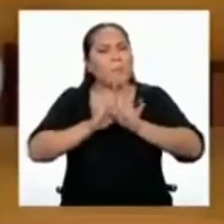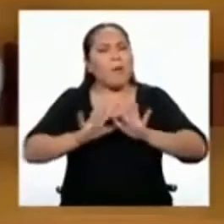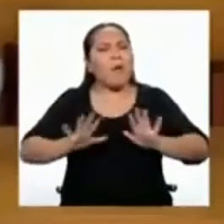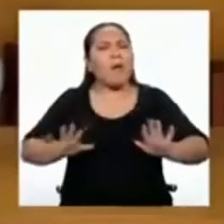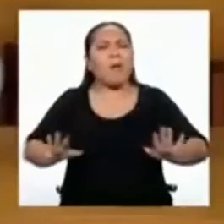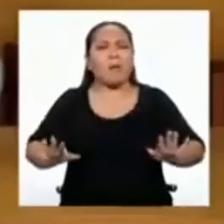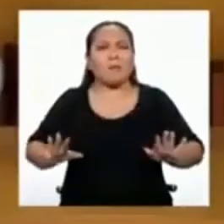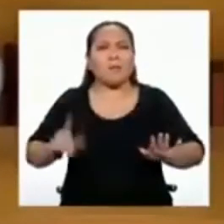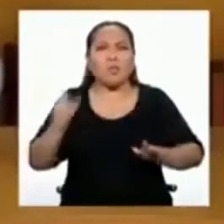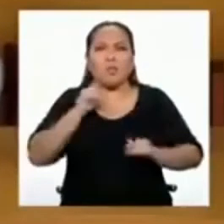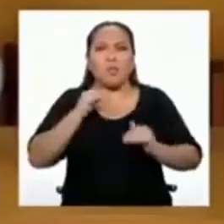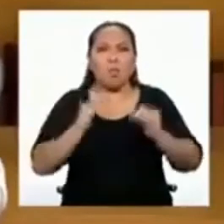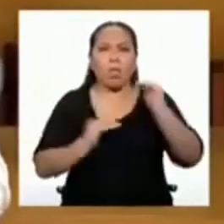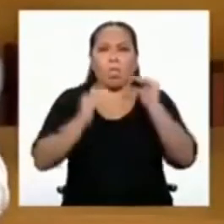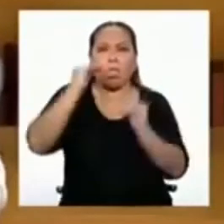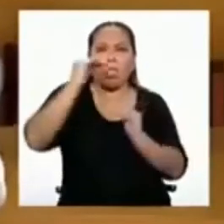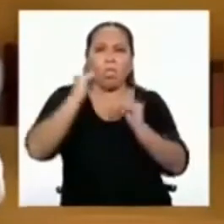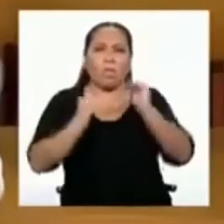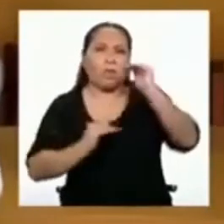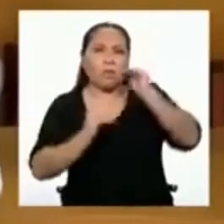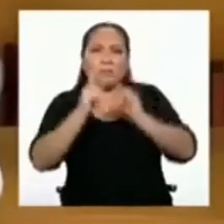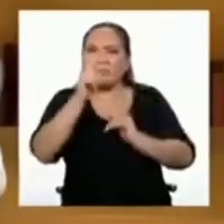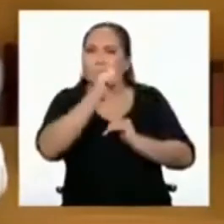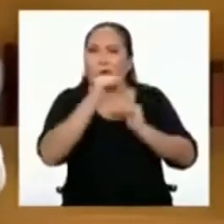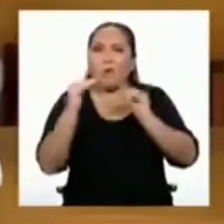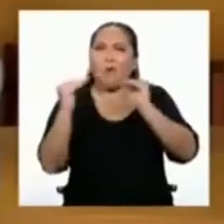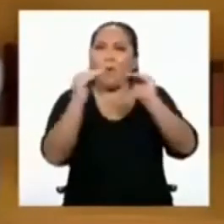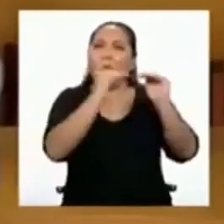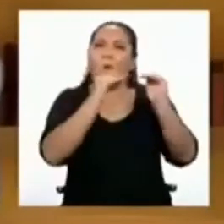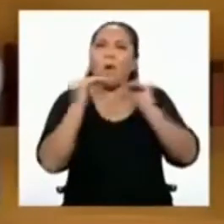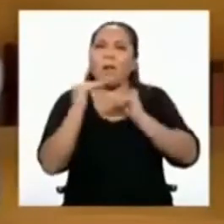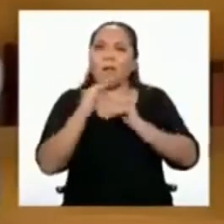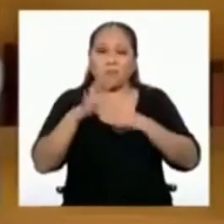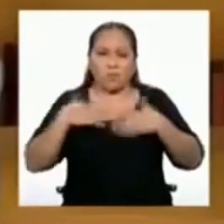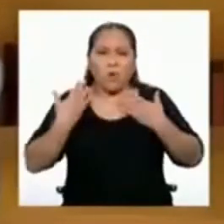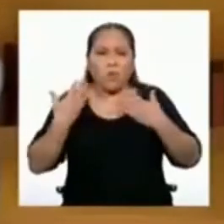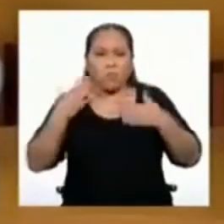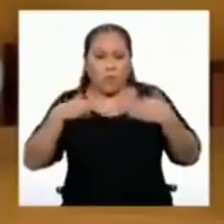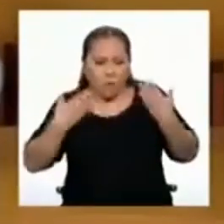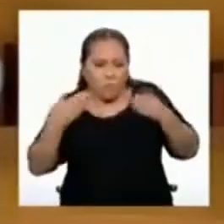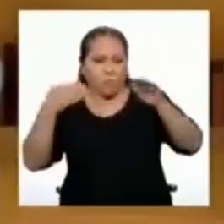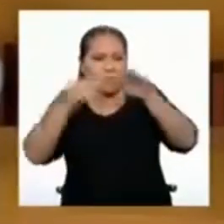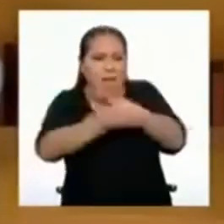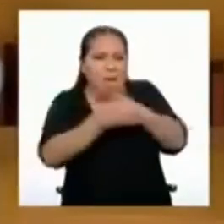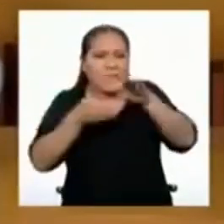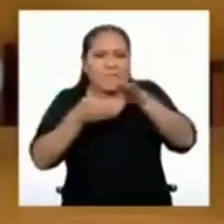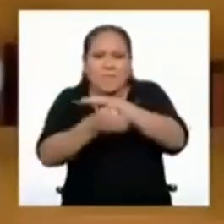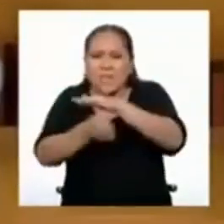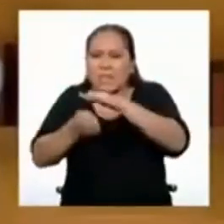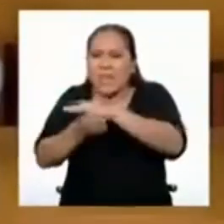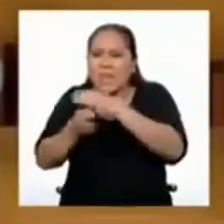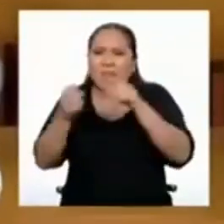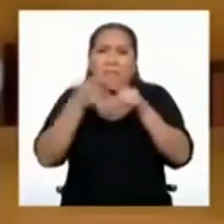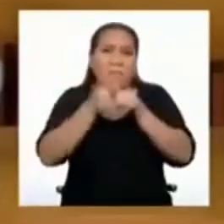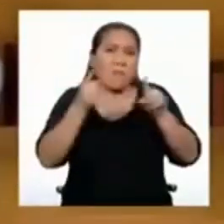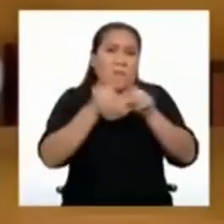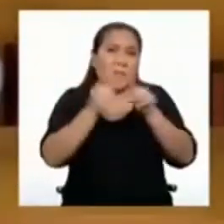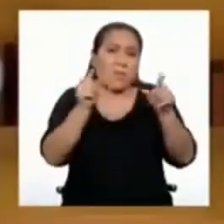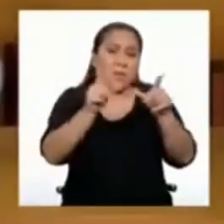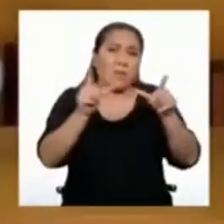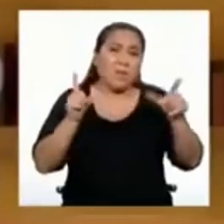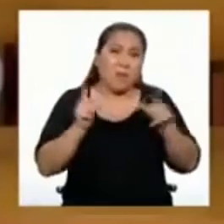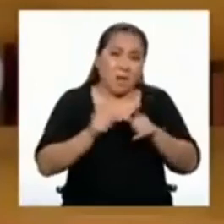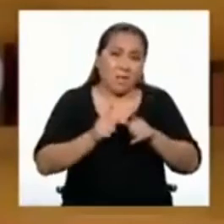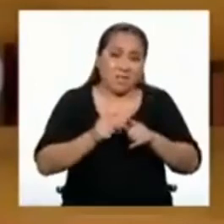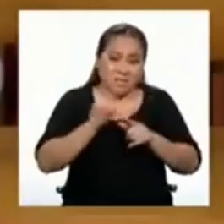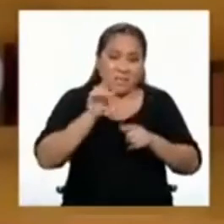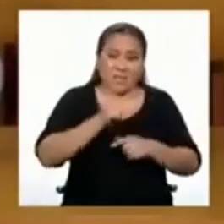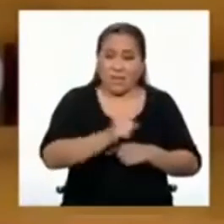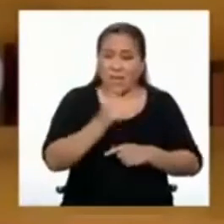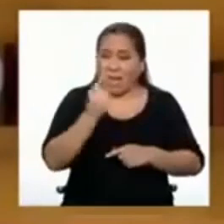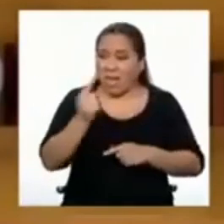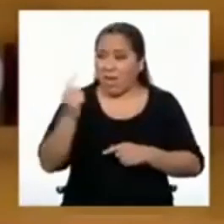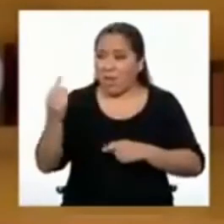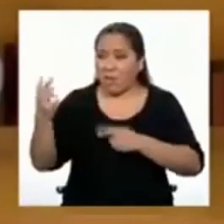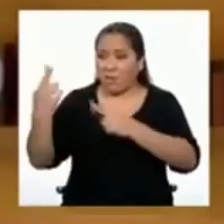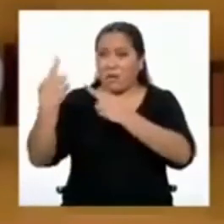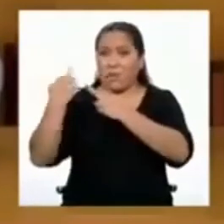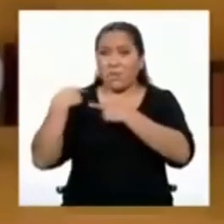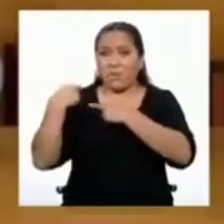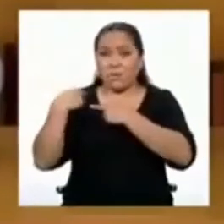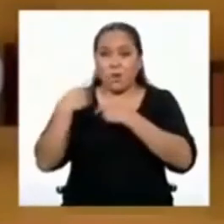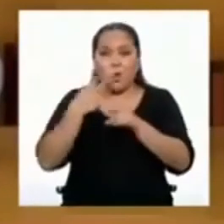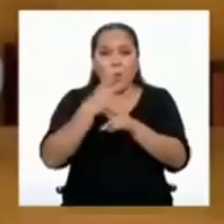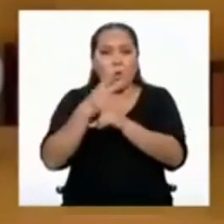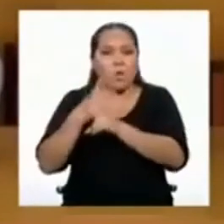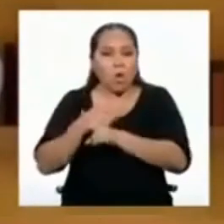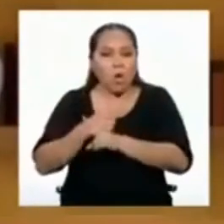no haya desigualdades y todos podamos acceder a los mismos lugares. Siendo responsables en el uso de estos y que los cuidemos